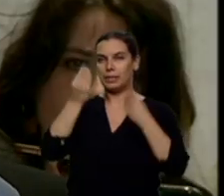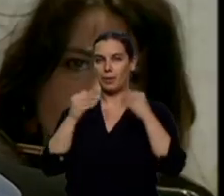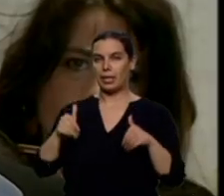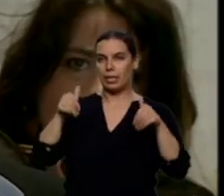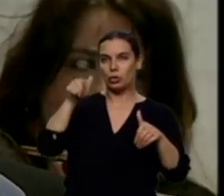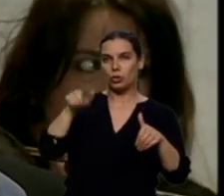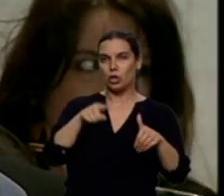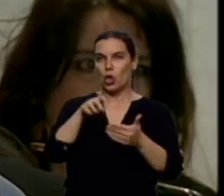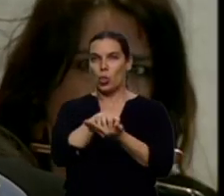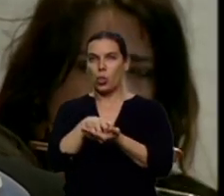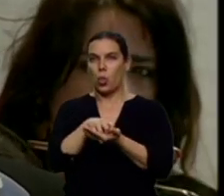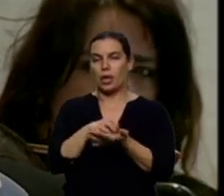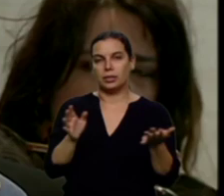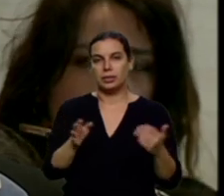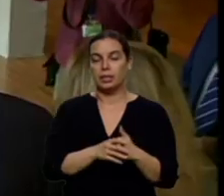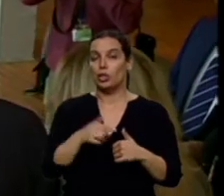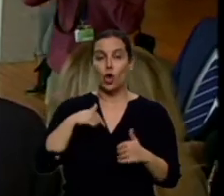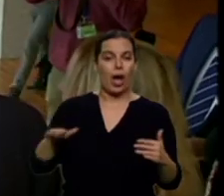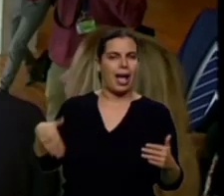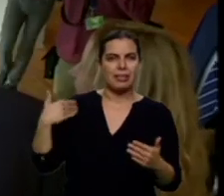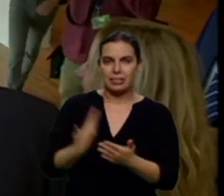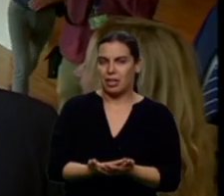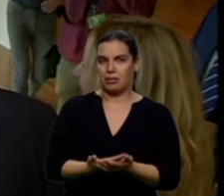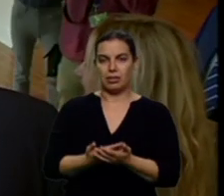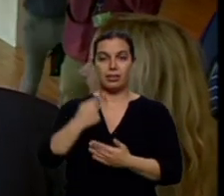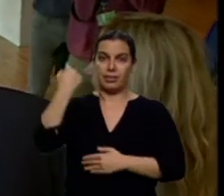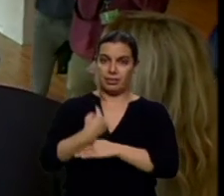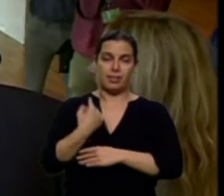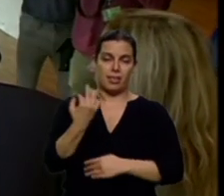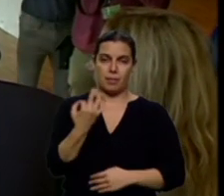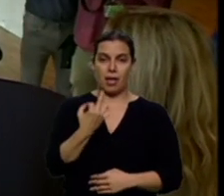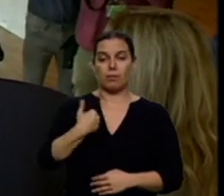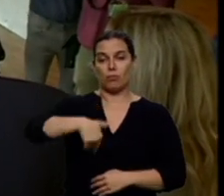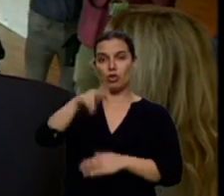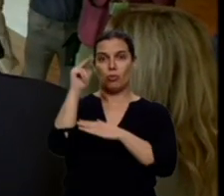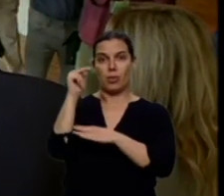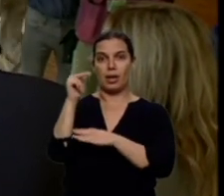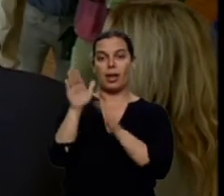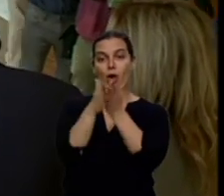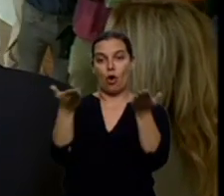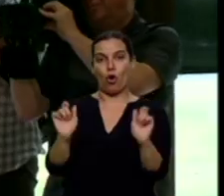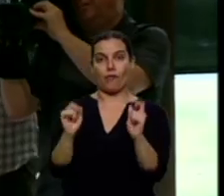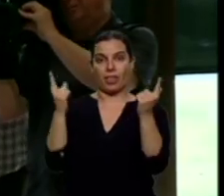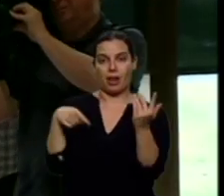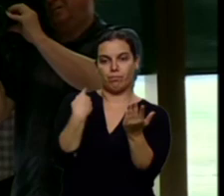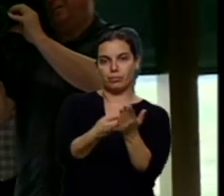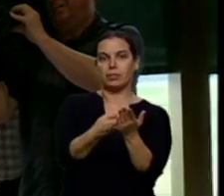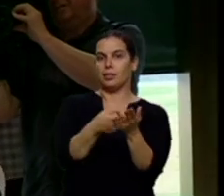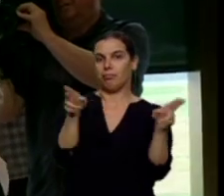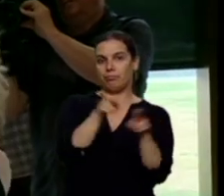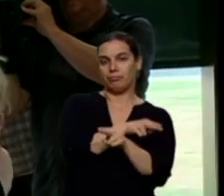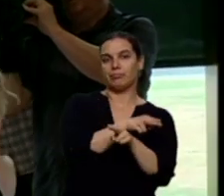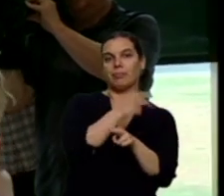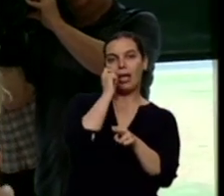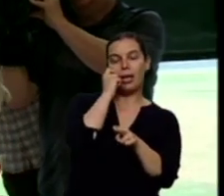final, hasta el último día, porque era mi obligación. El viernes se publicará su cese y Herrera pondrá fin a 18 años y cuatro meses en la